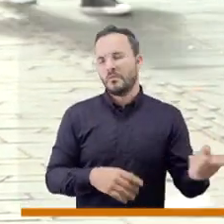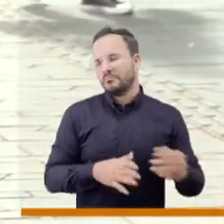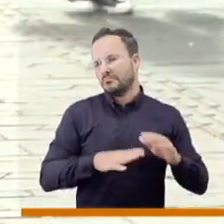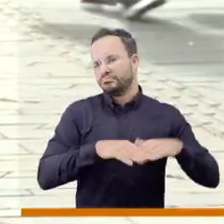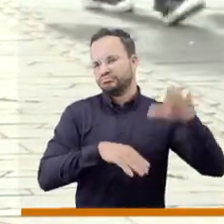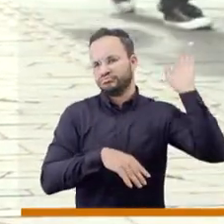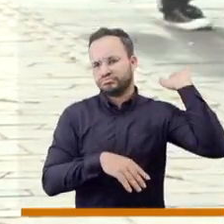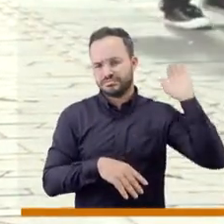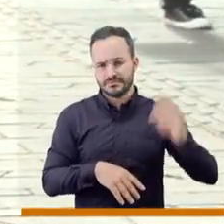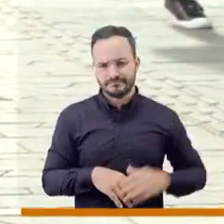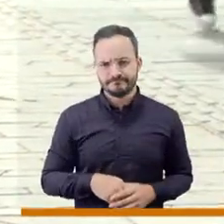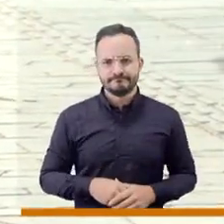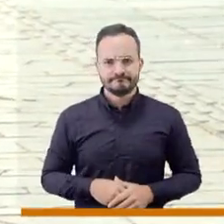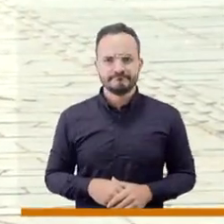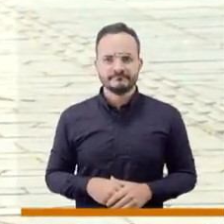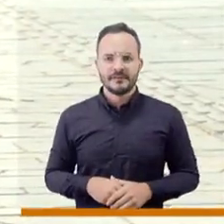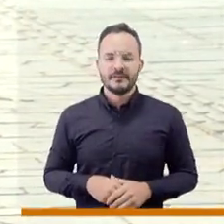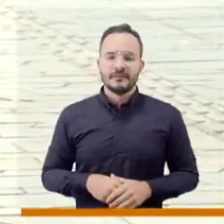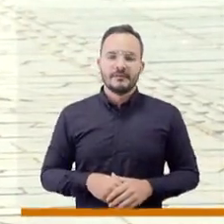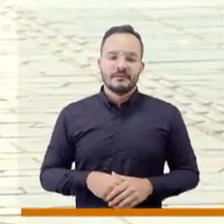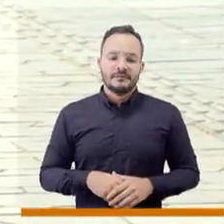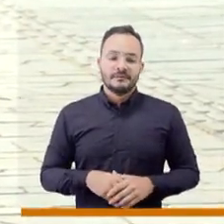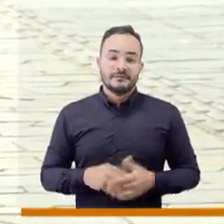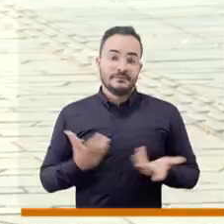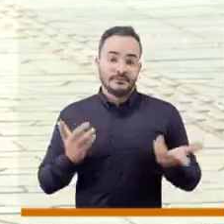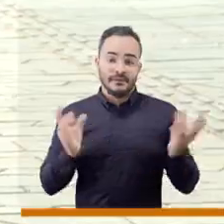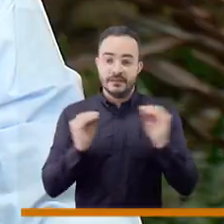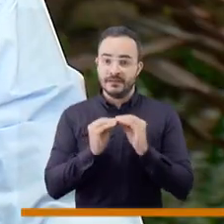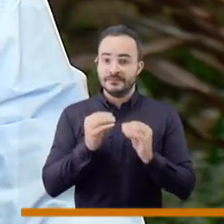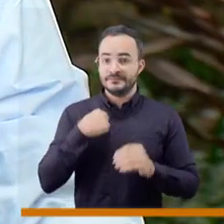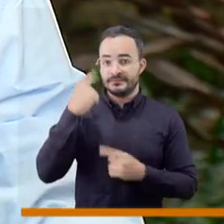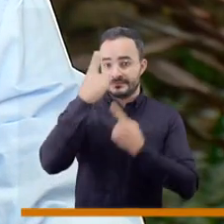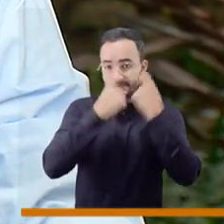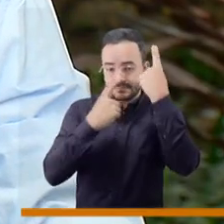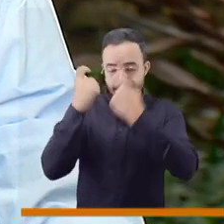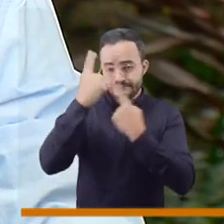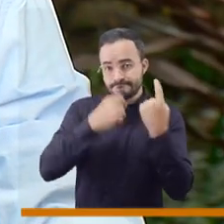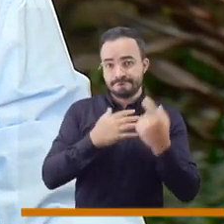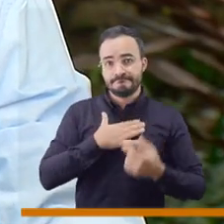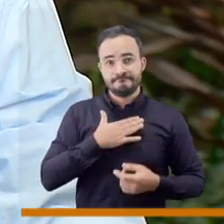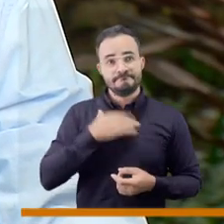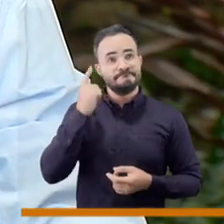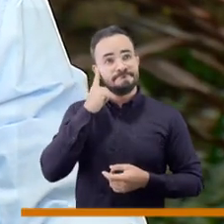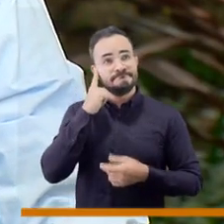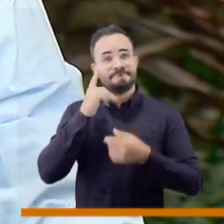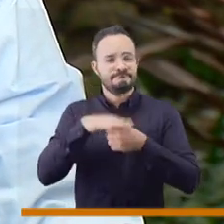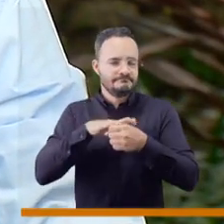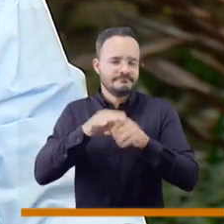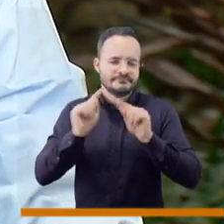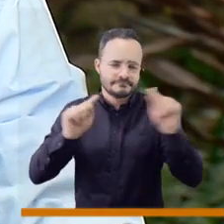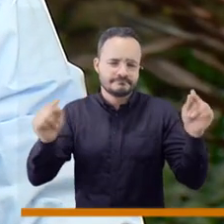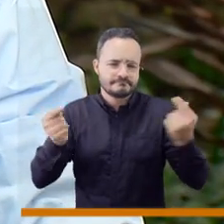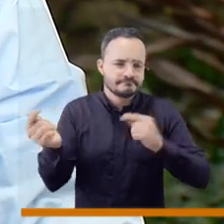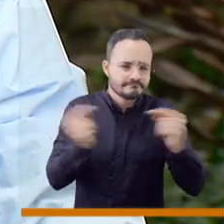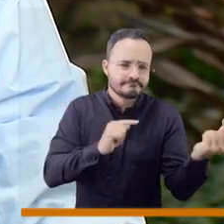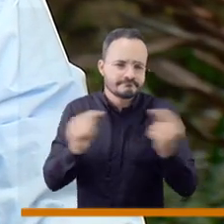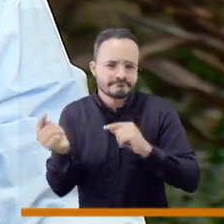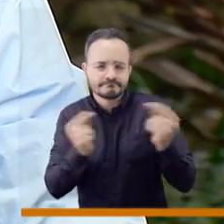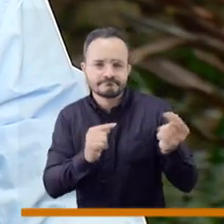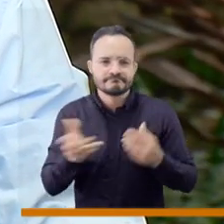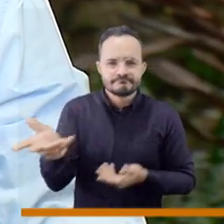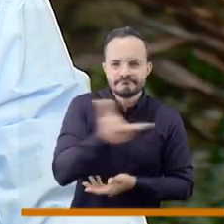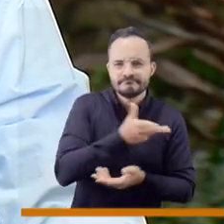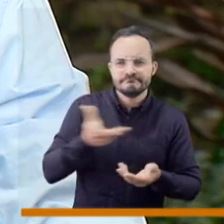salen, que están continuamente en esta situación de calle. Y lo otro que yo creo que también